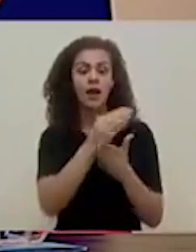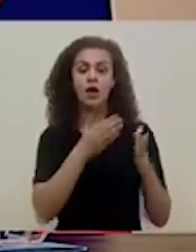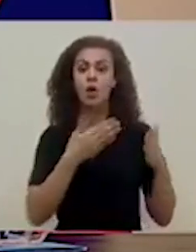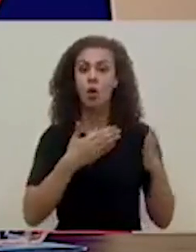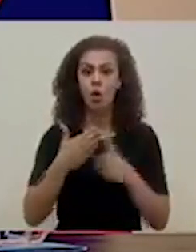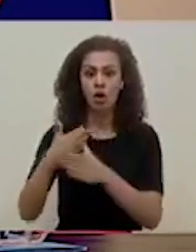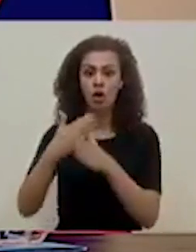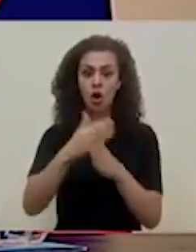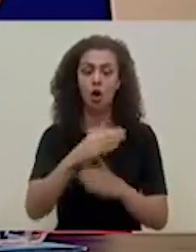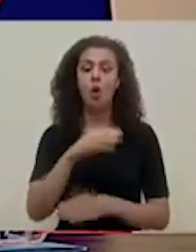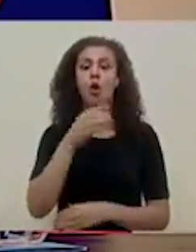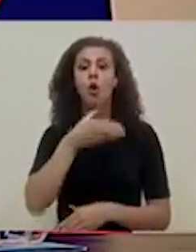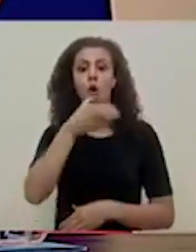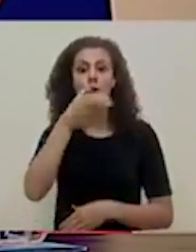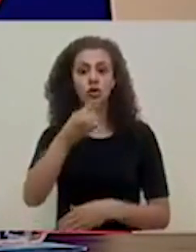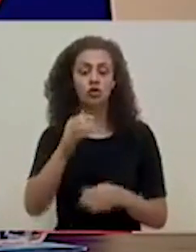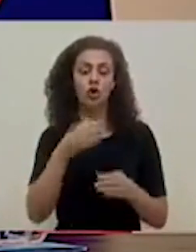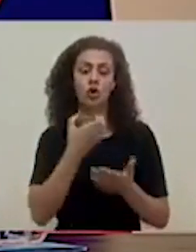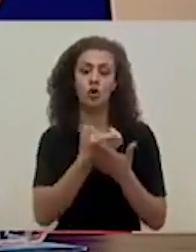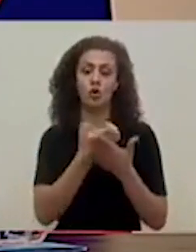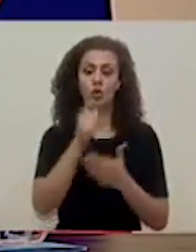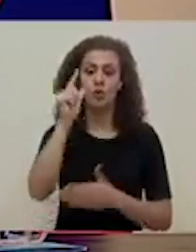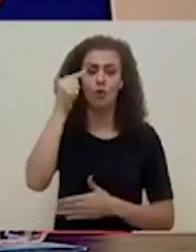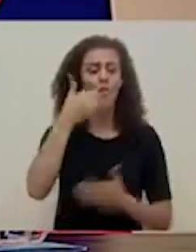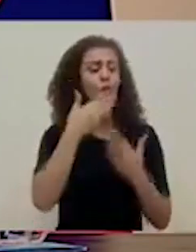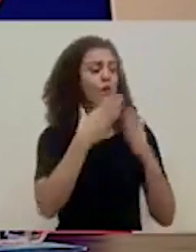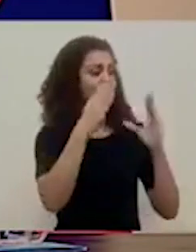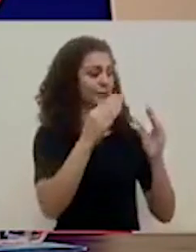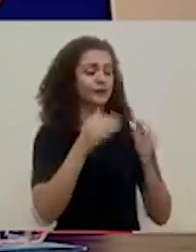del Consejo Económico del Gobierno, buenas tardes.